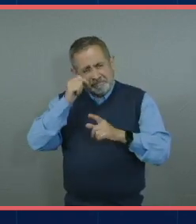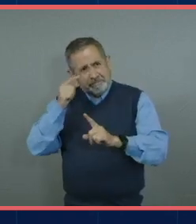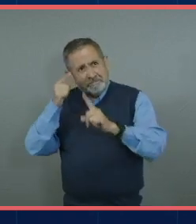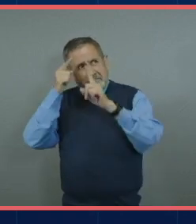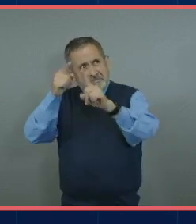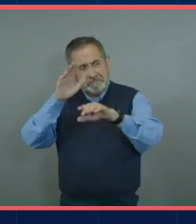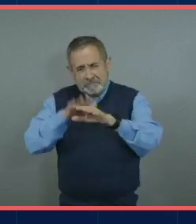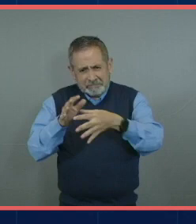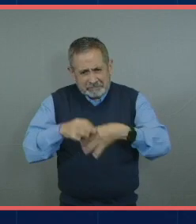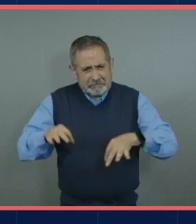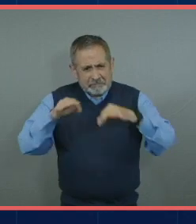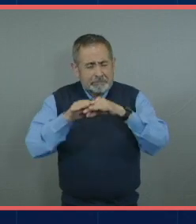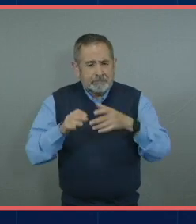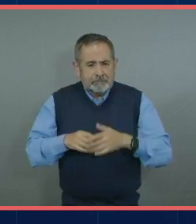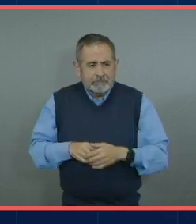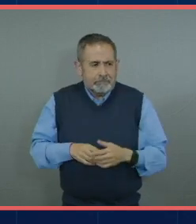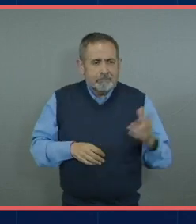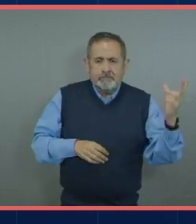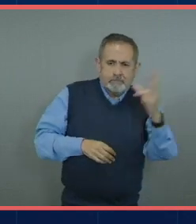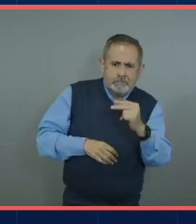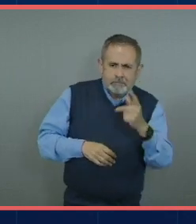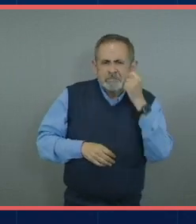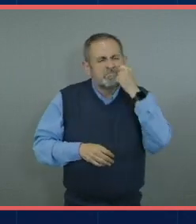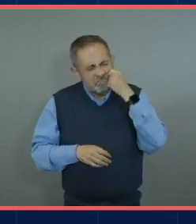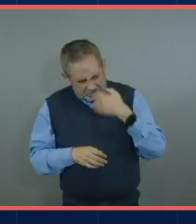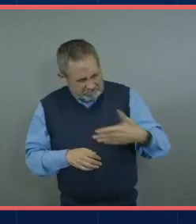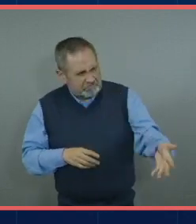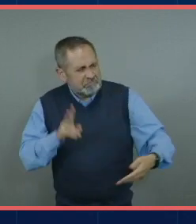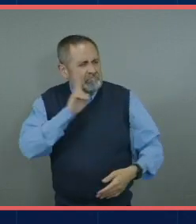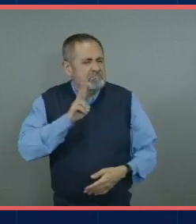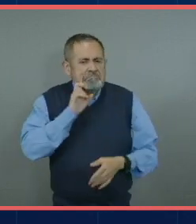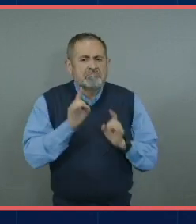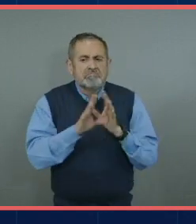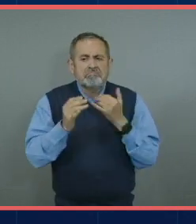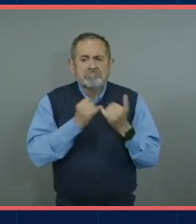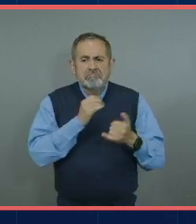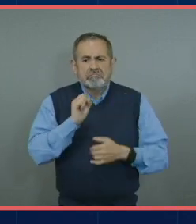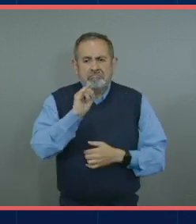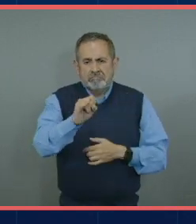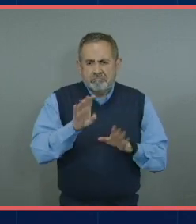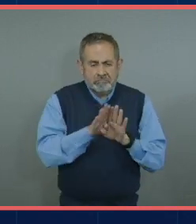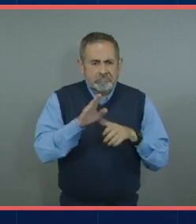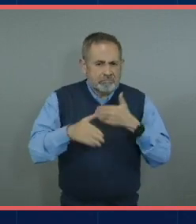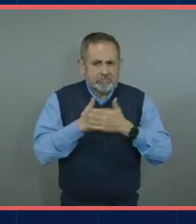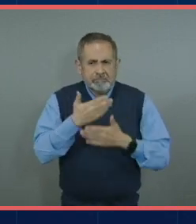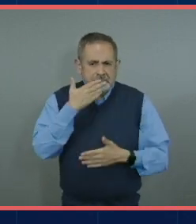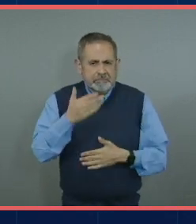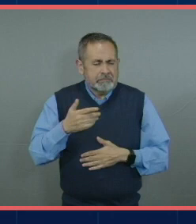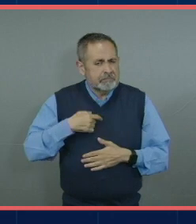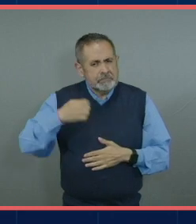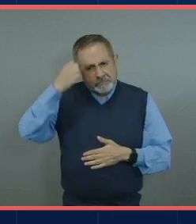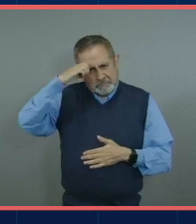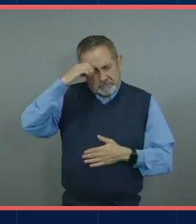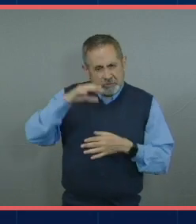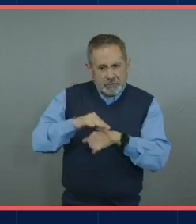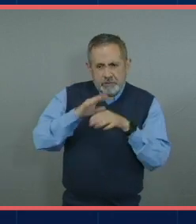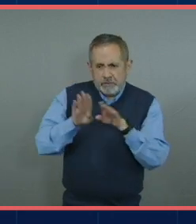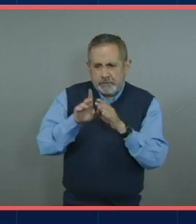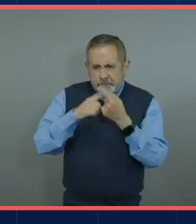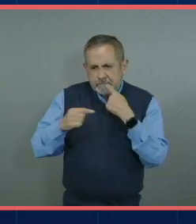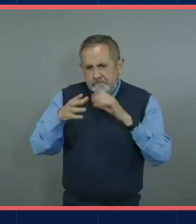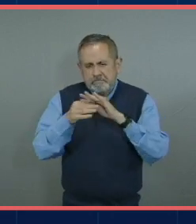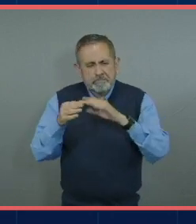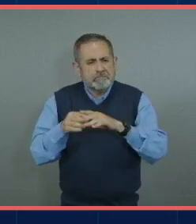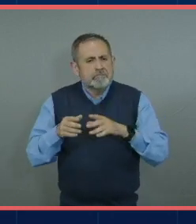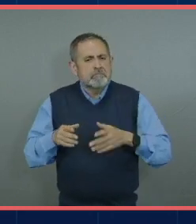más alto el no ya lo tienen entonces el que podamos ir abriéndonos este camino y nuevas experiencias pues les va a dar mucho más